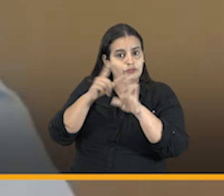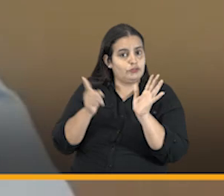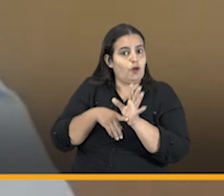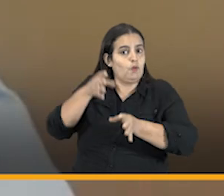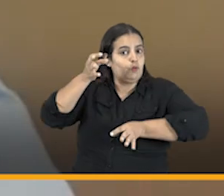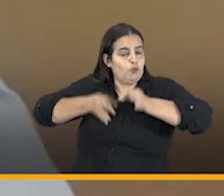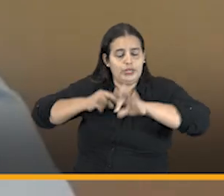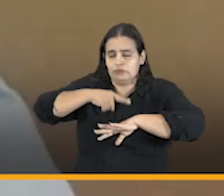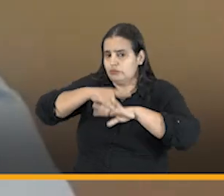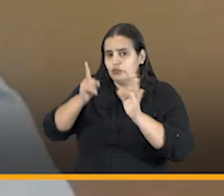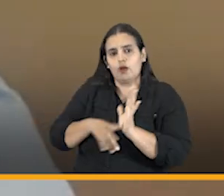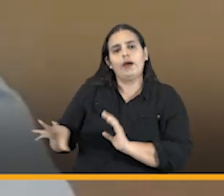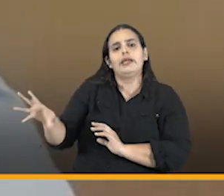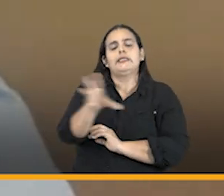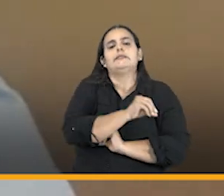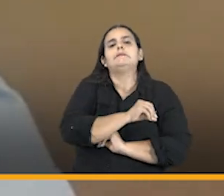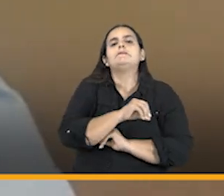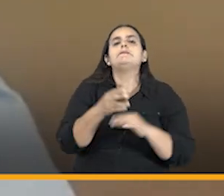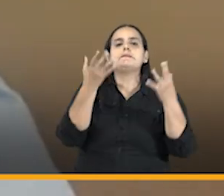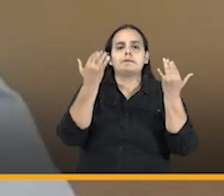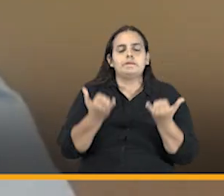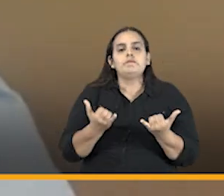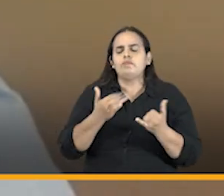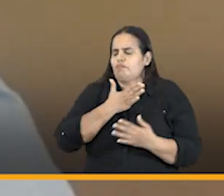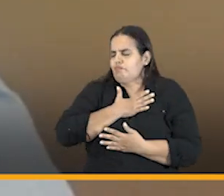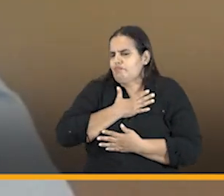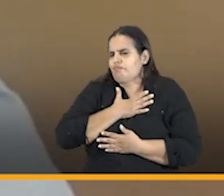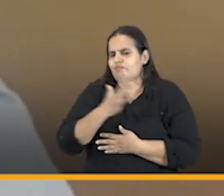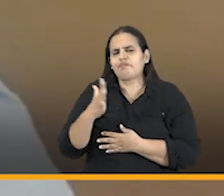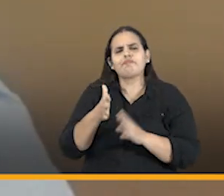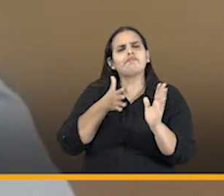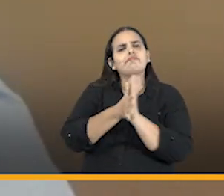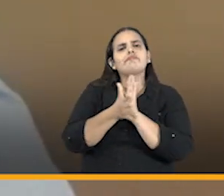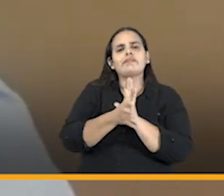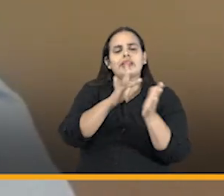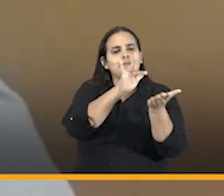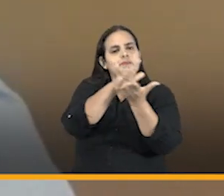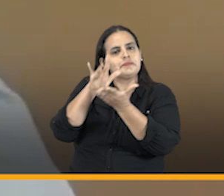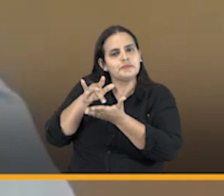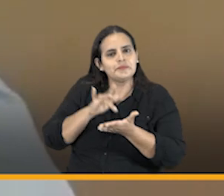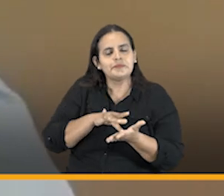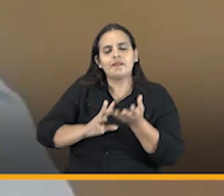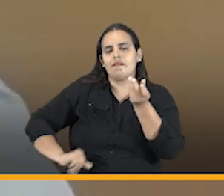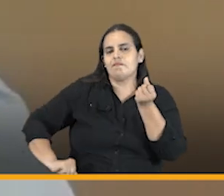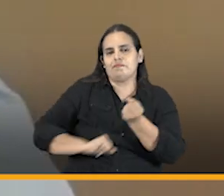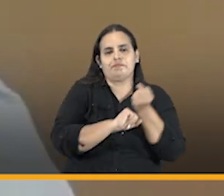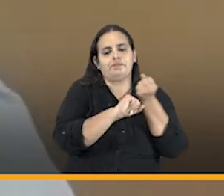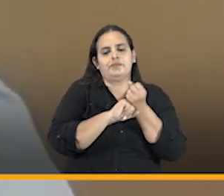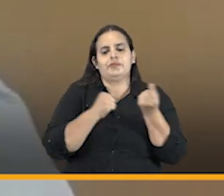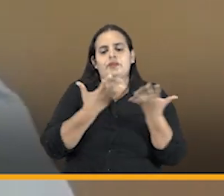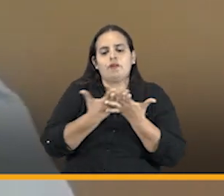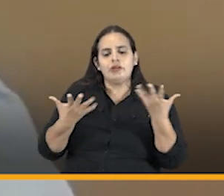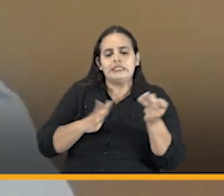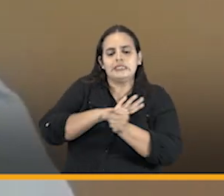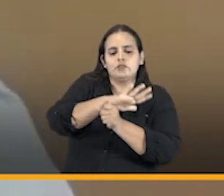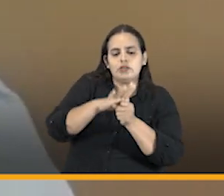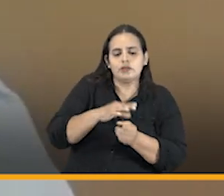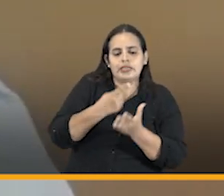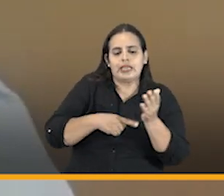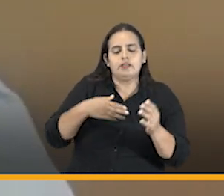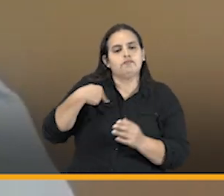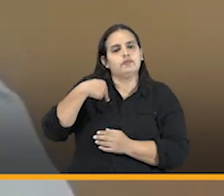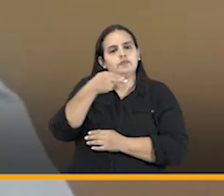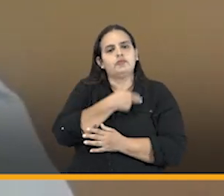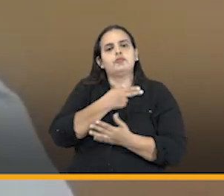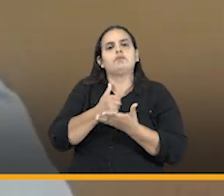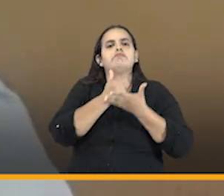propiamente dichas y por lo tanto pueden contar con nuestra participación y nuestro apoyo en los asuntos que ustedes consideren que les